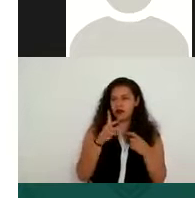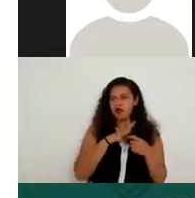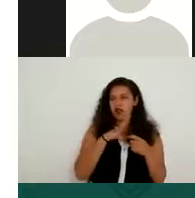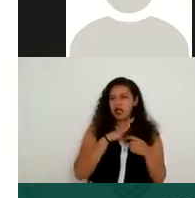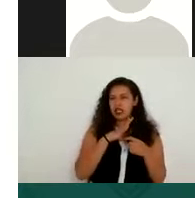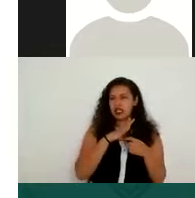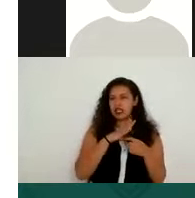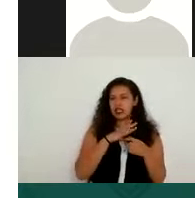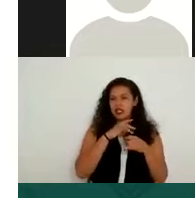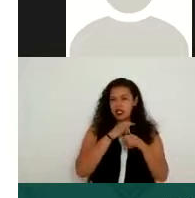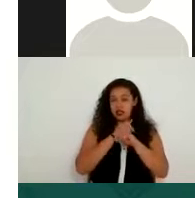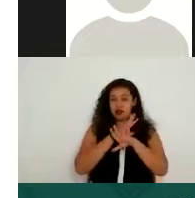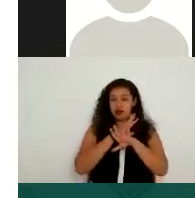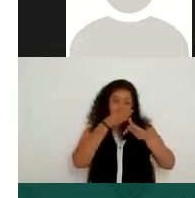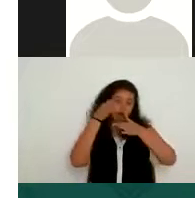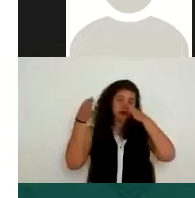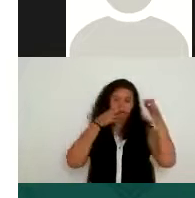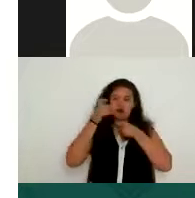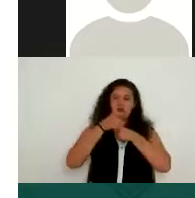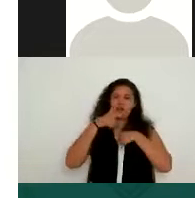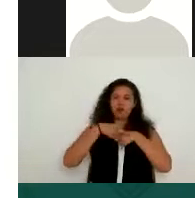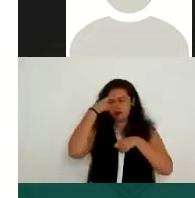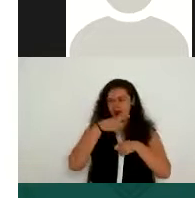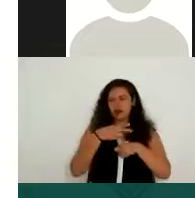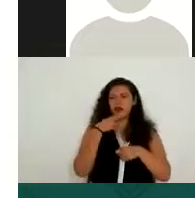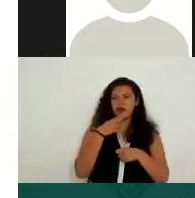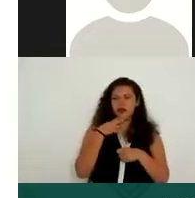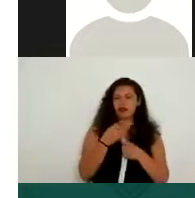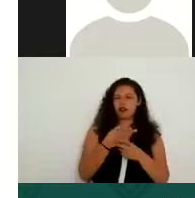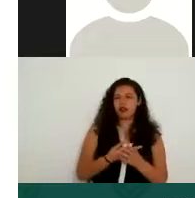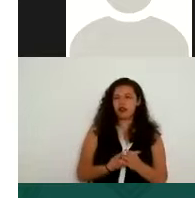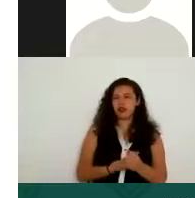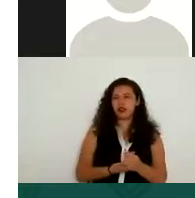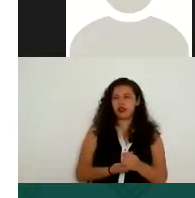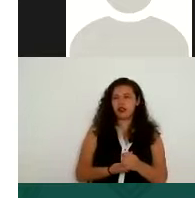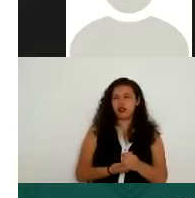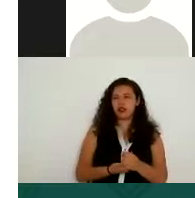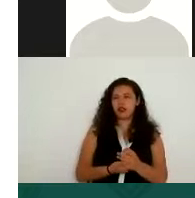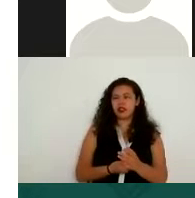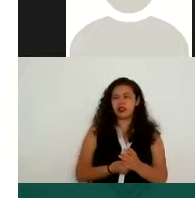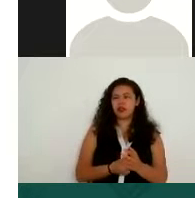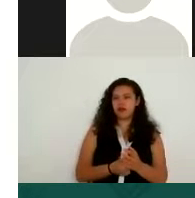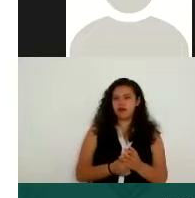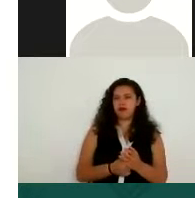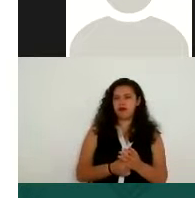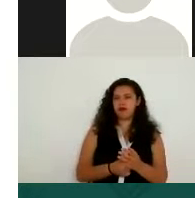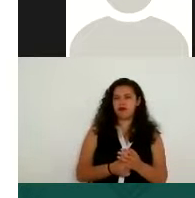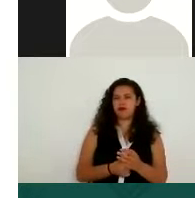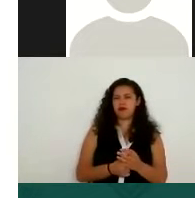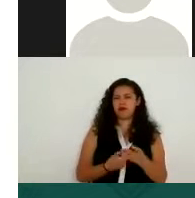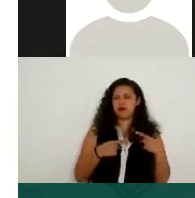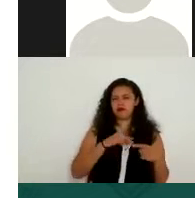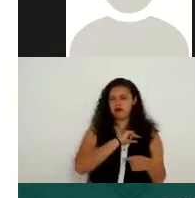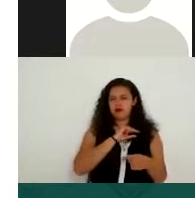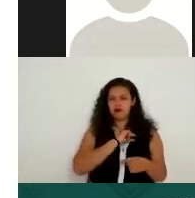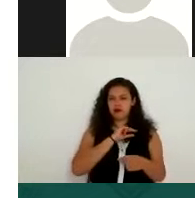o en este caso utilización comercial porque utilización comercial pues esta ley también regula pues a los particulares con fines de